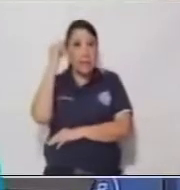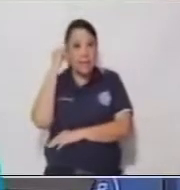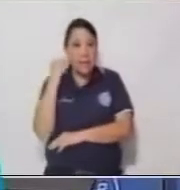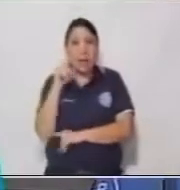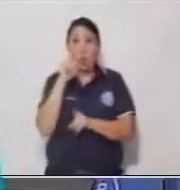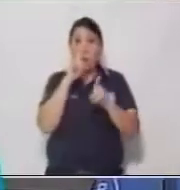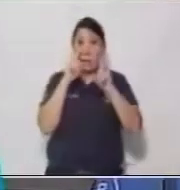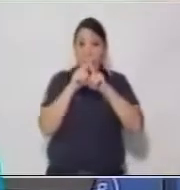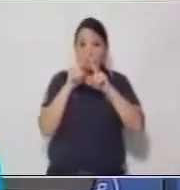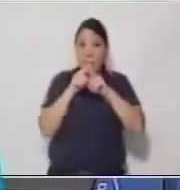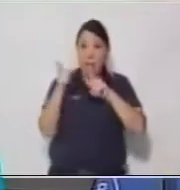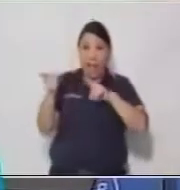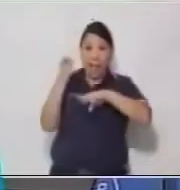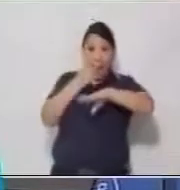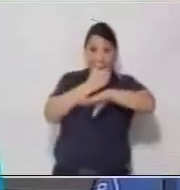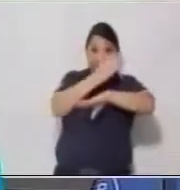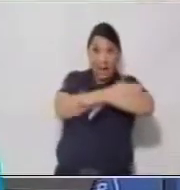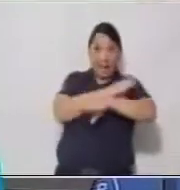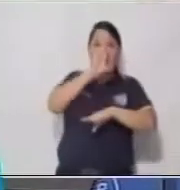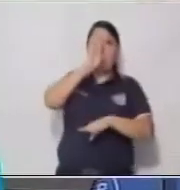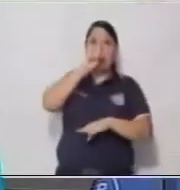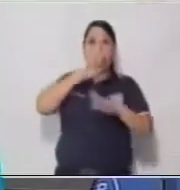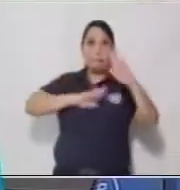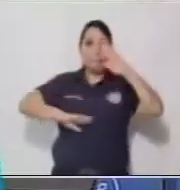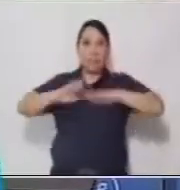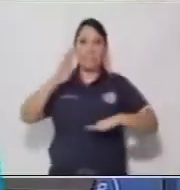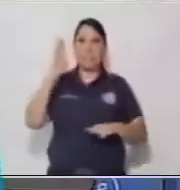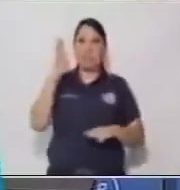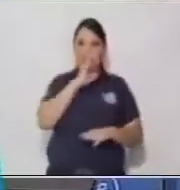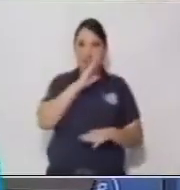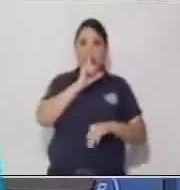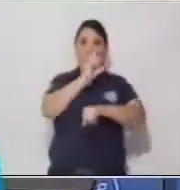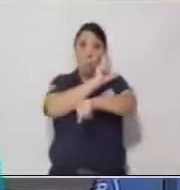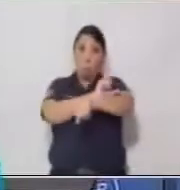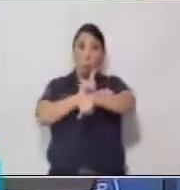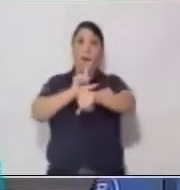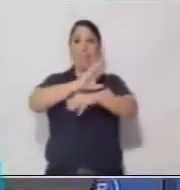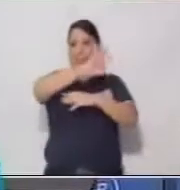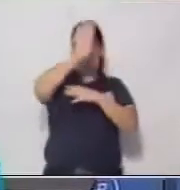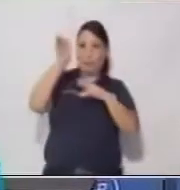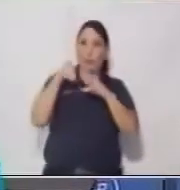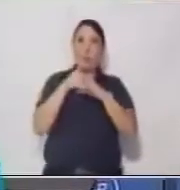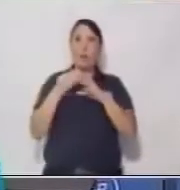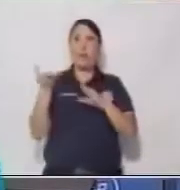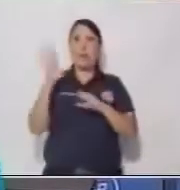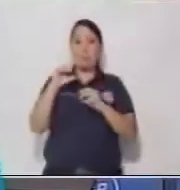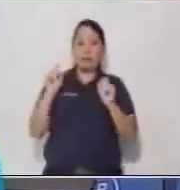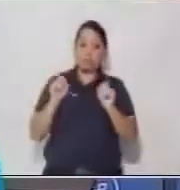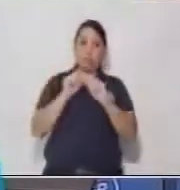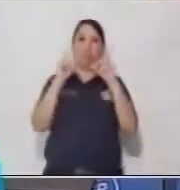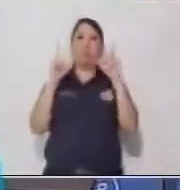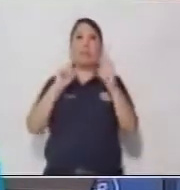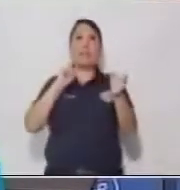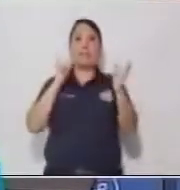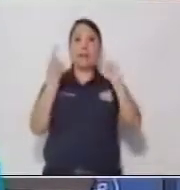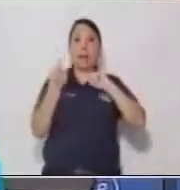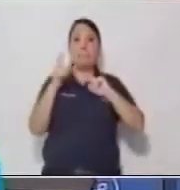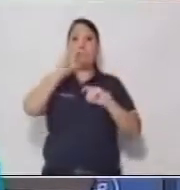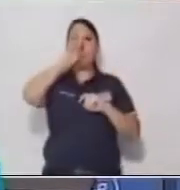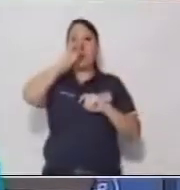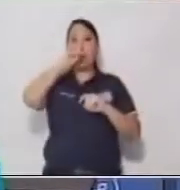Antes, ese era el patito feo, que después se convirtió en el gran cisne del lago.